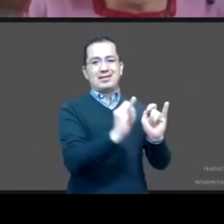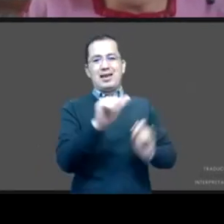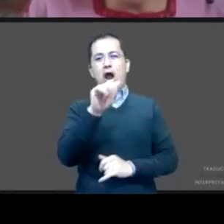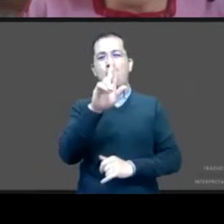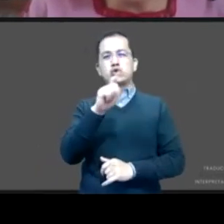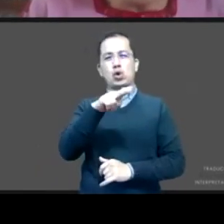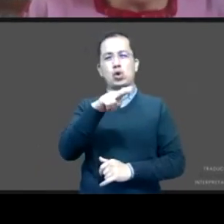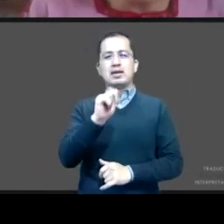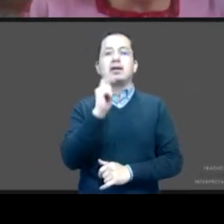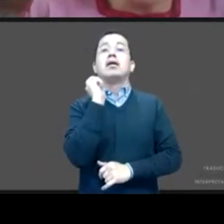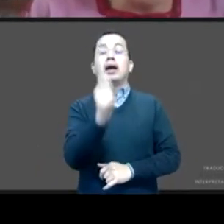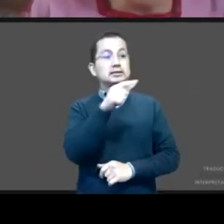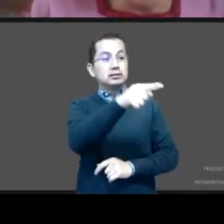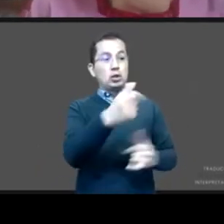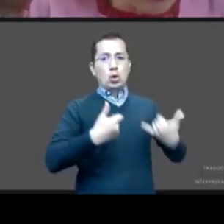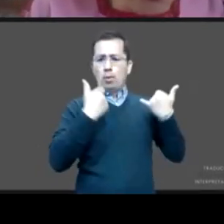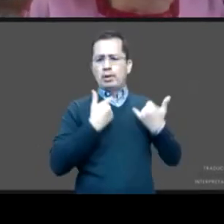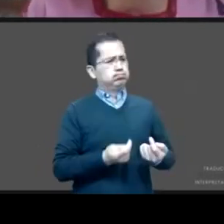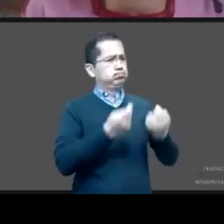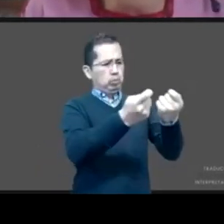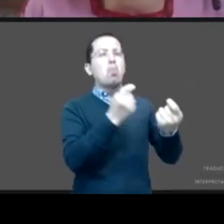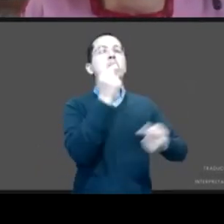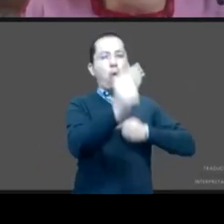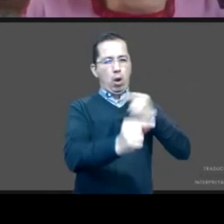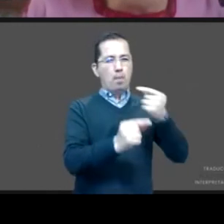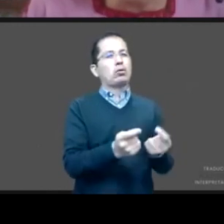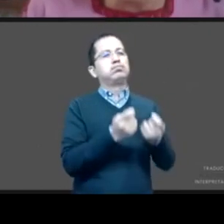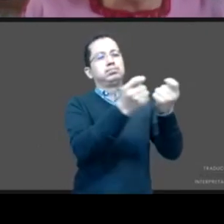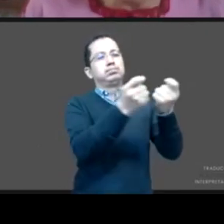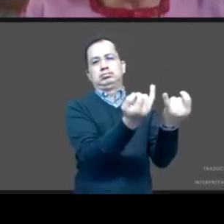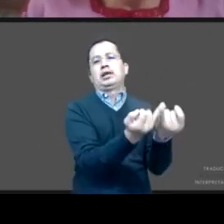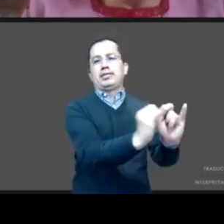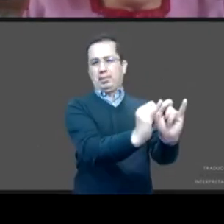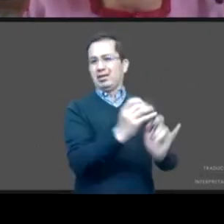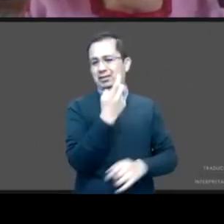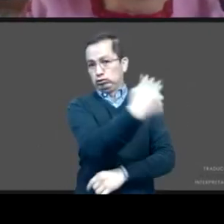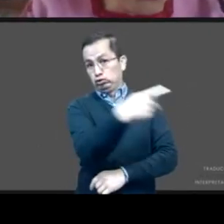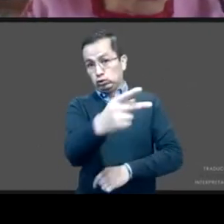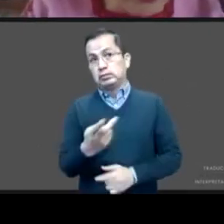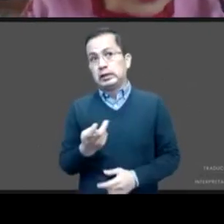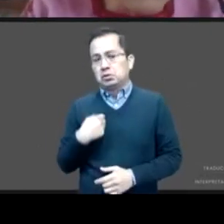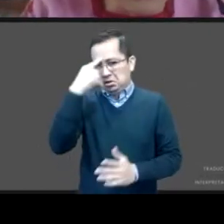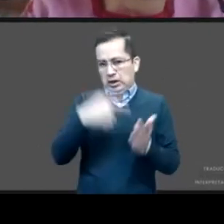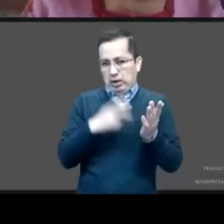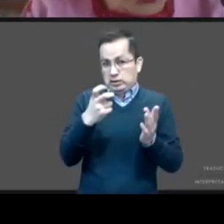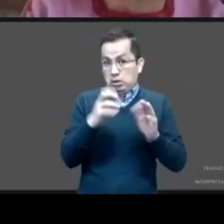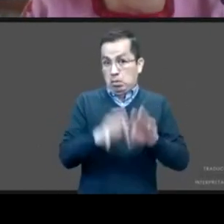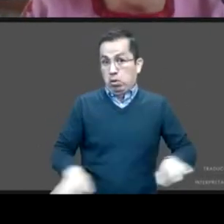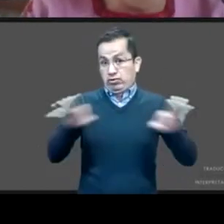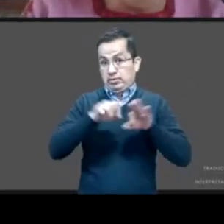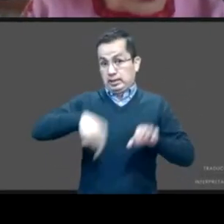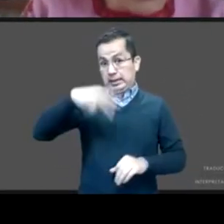adolescencias y las juventudes, que hoy me parece en este país es fundamental colocar al centro